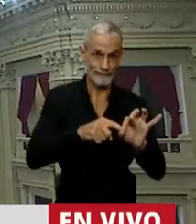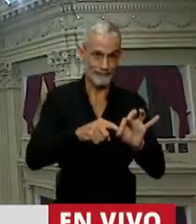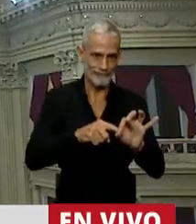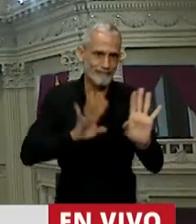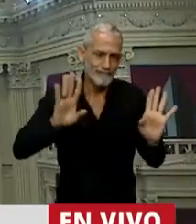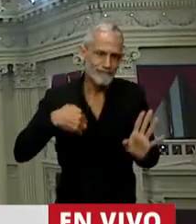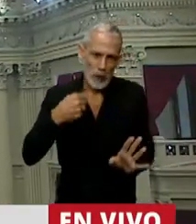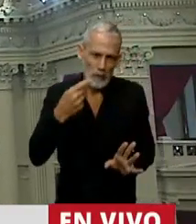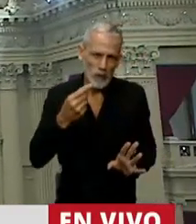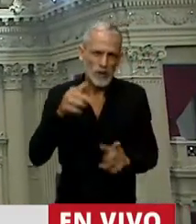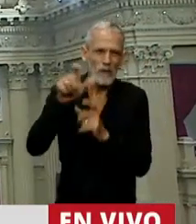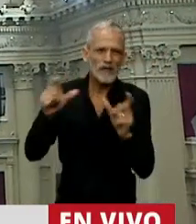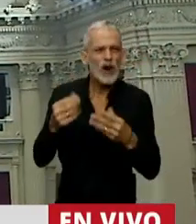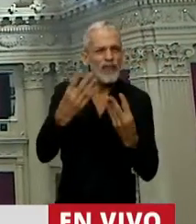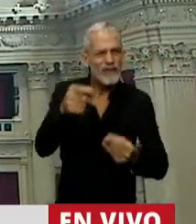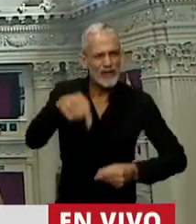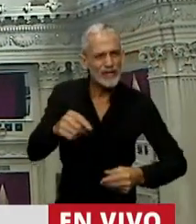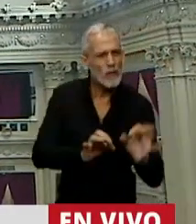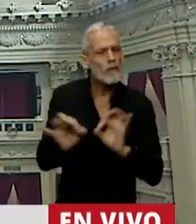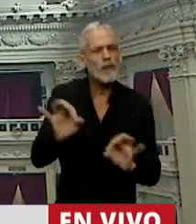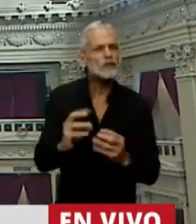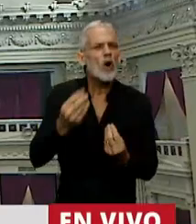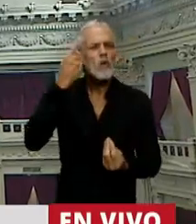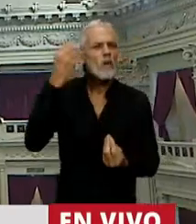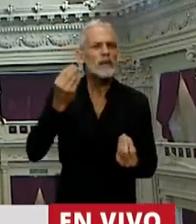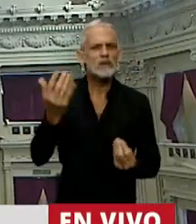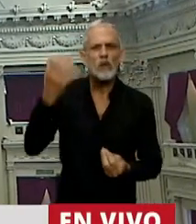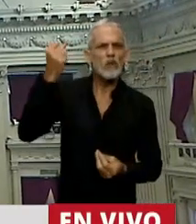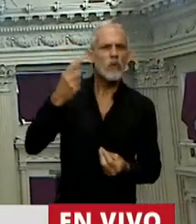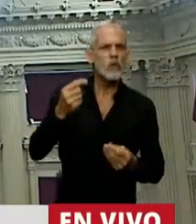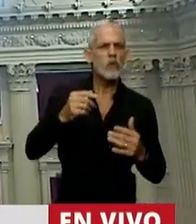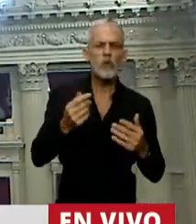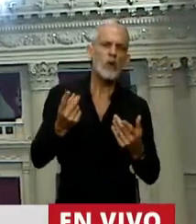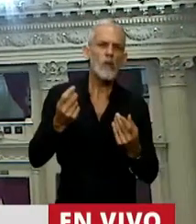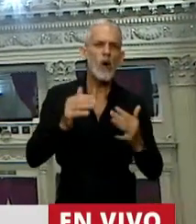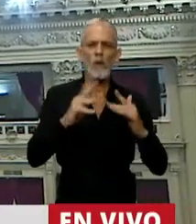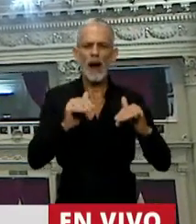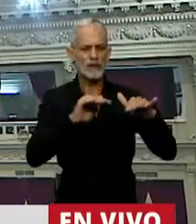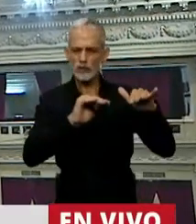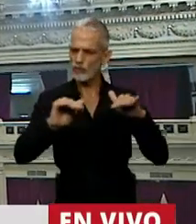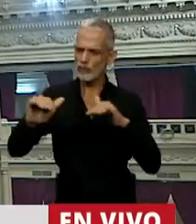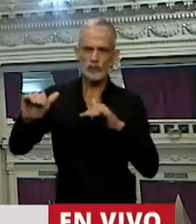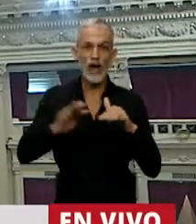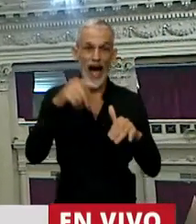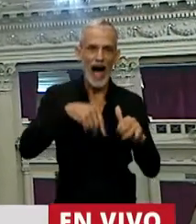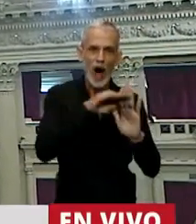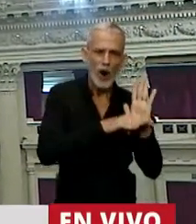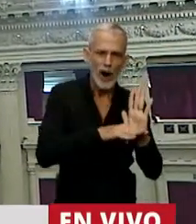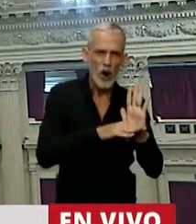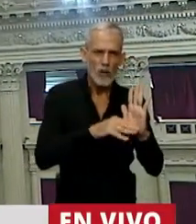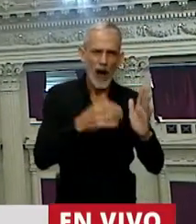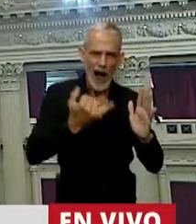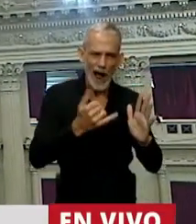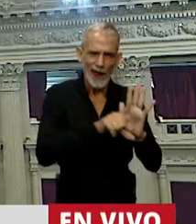pregunta a los defensores del proyecto es ¿cómo piensan lograr la armonía necesaria entre la actual normativa